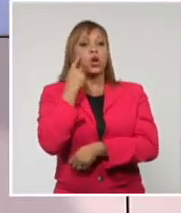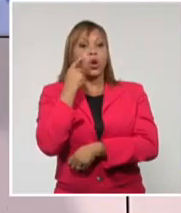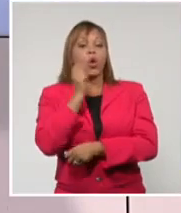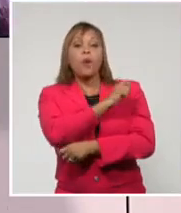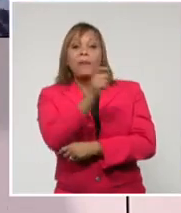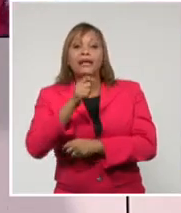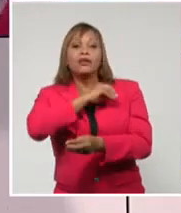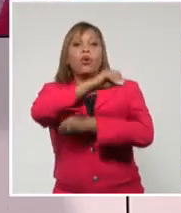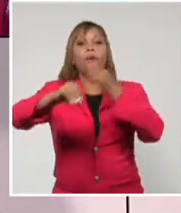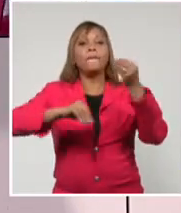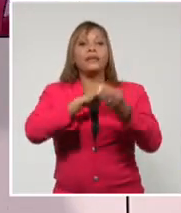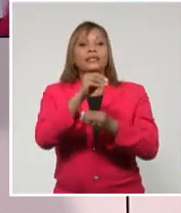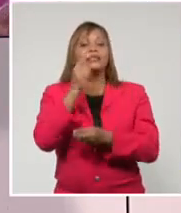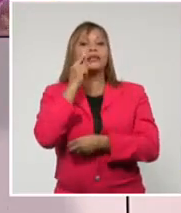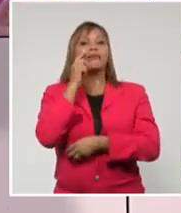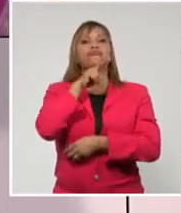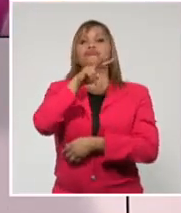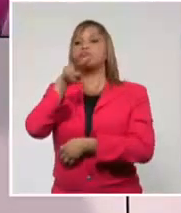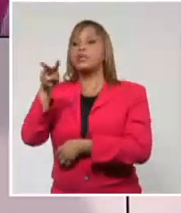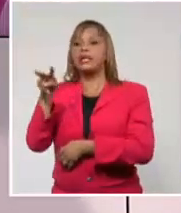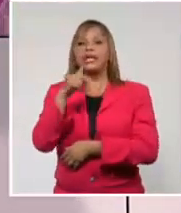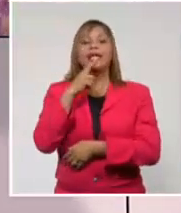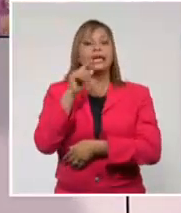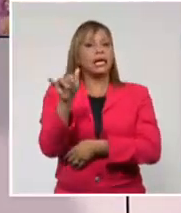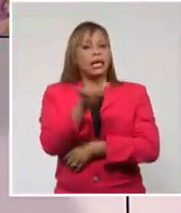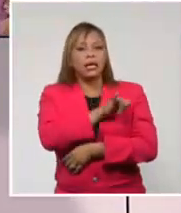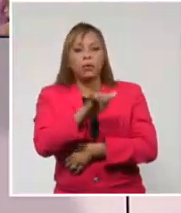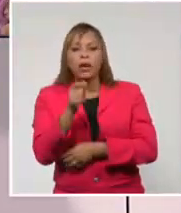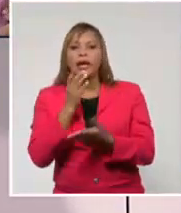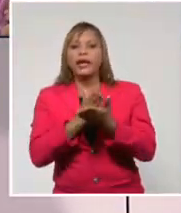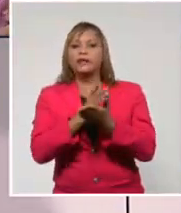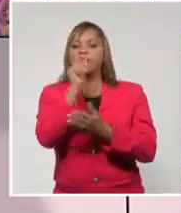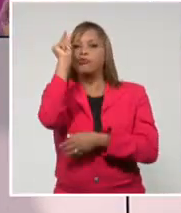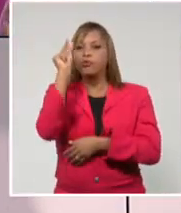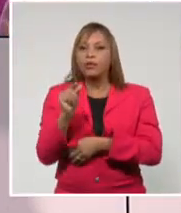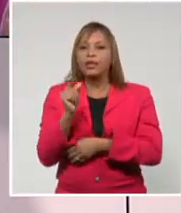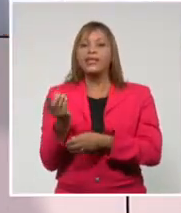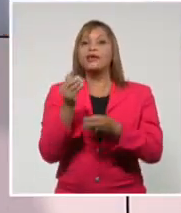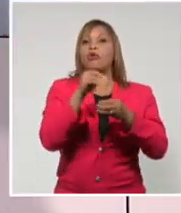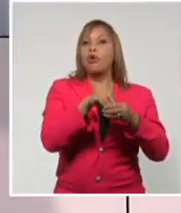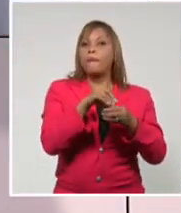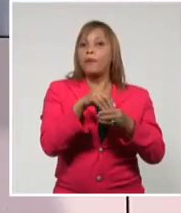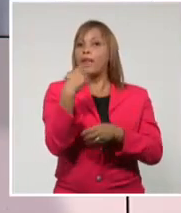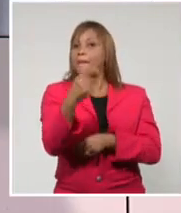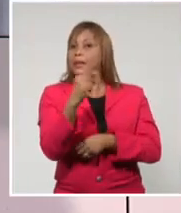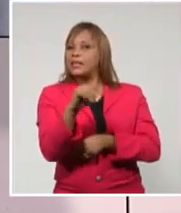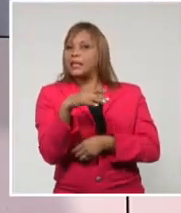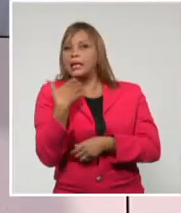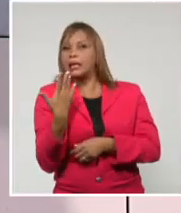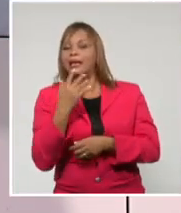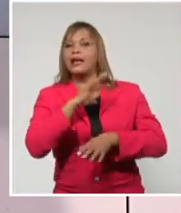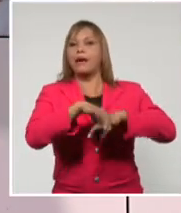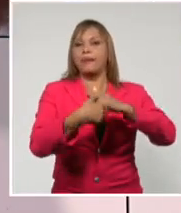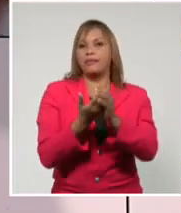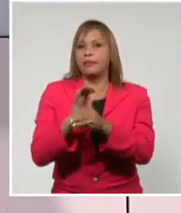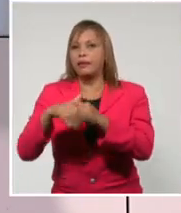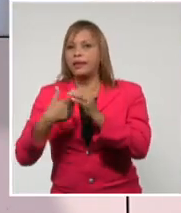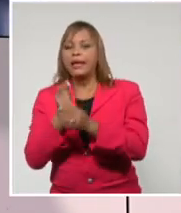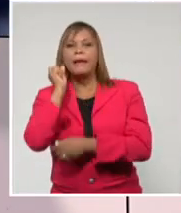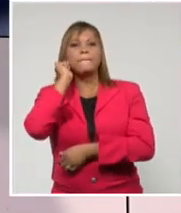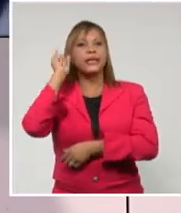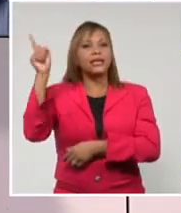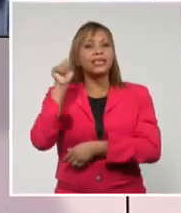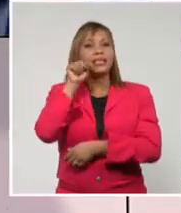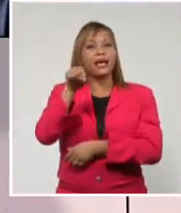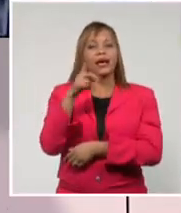convertirse en celosos veladores de que igualmente los estudiantes incorporen la práctica frecuente de lavarse las manos. Las buenas experiencias en las